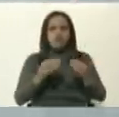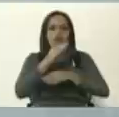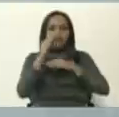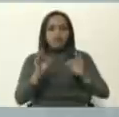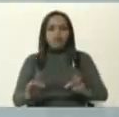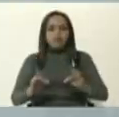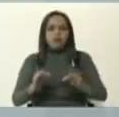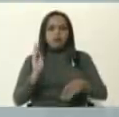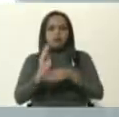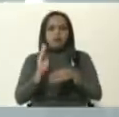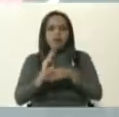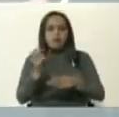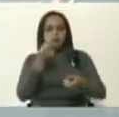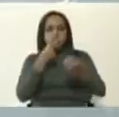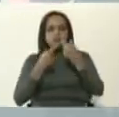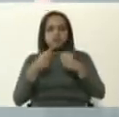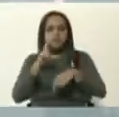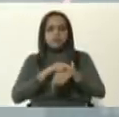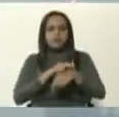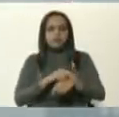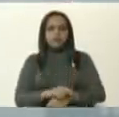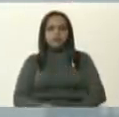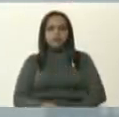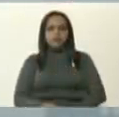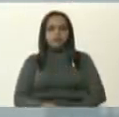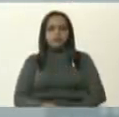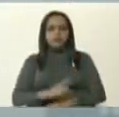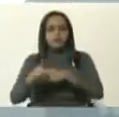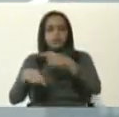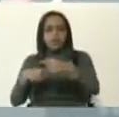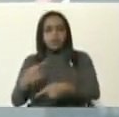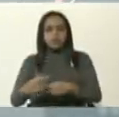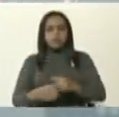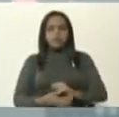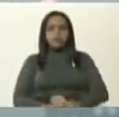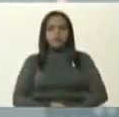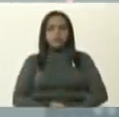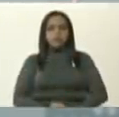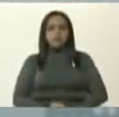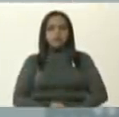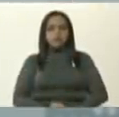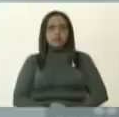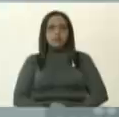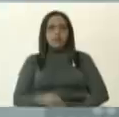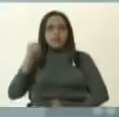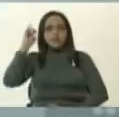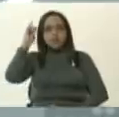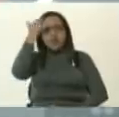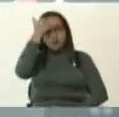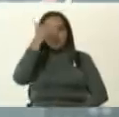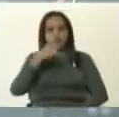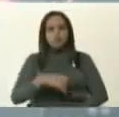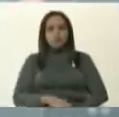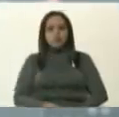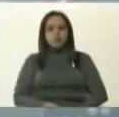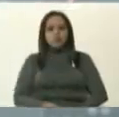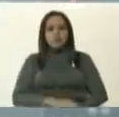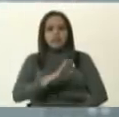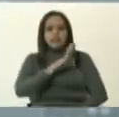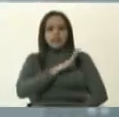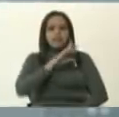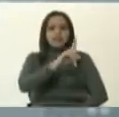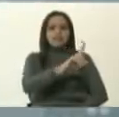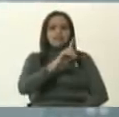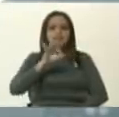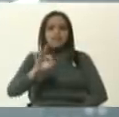protección y de tratamiento. Luego nos dirigimos al estado de Yalacubi, que registra 13